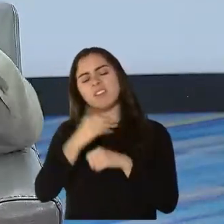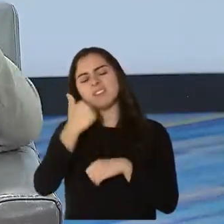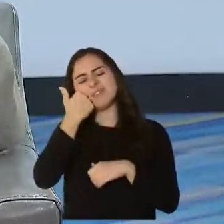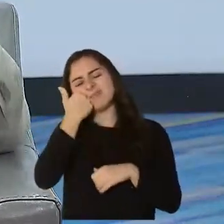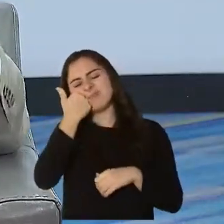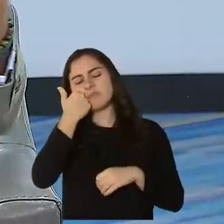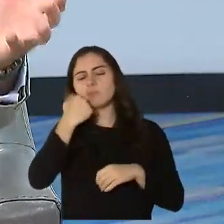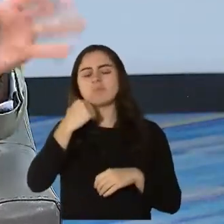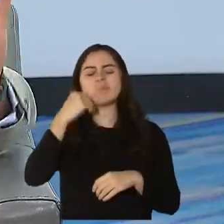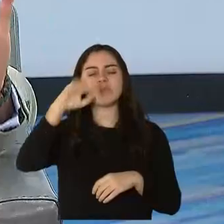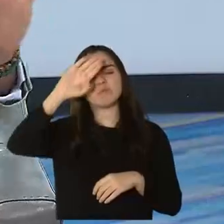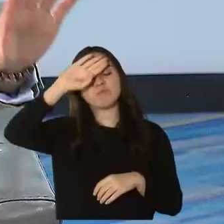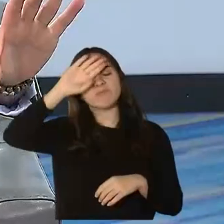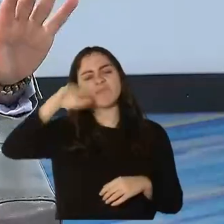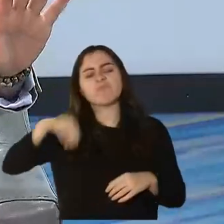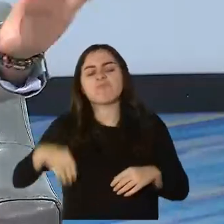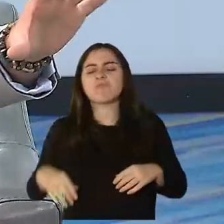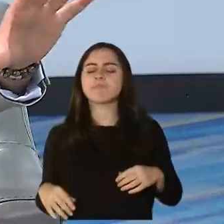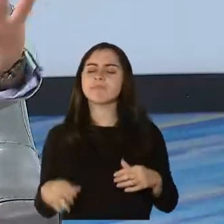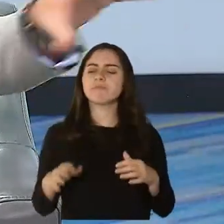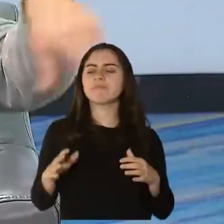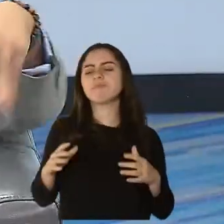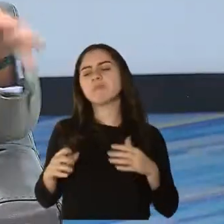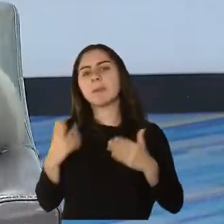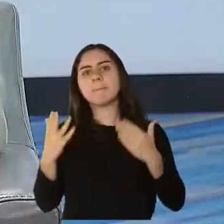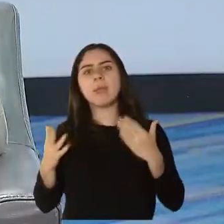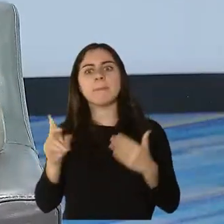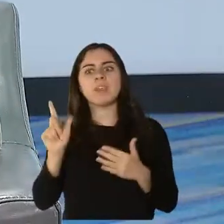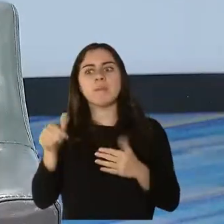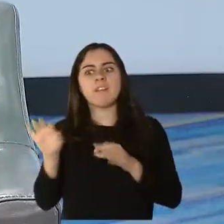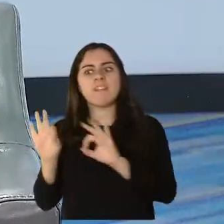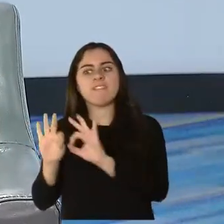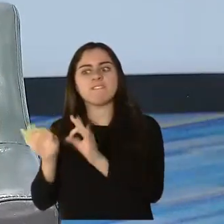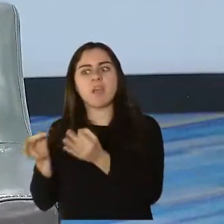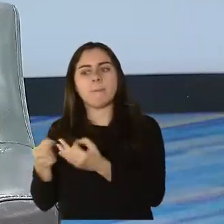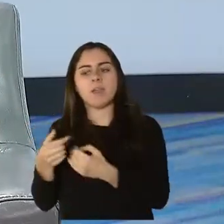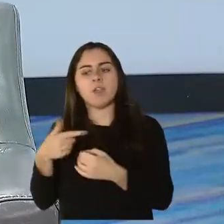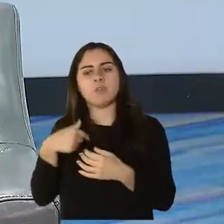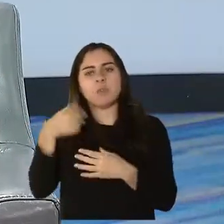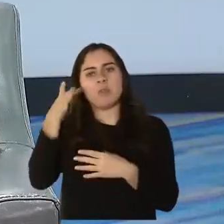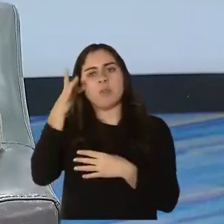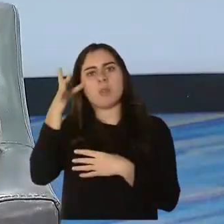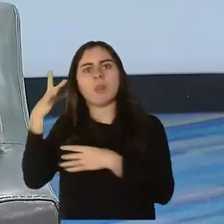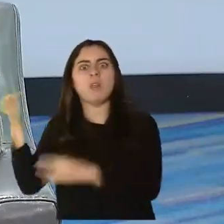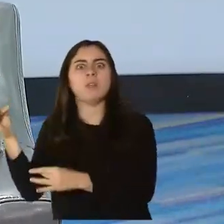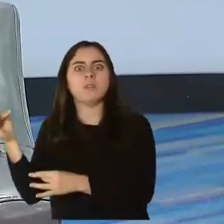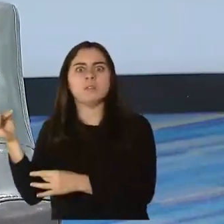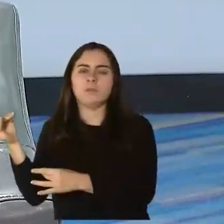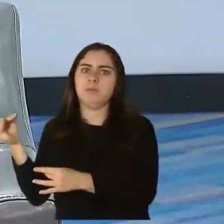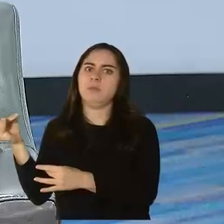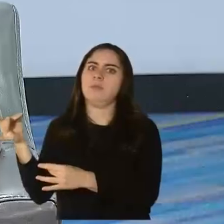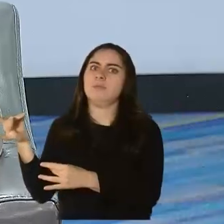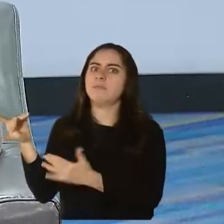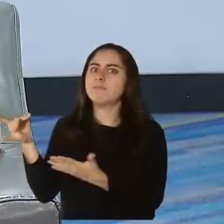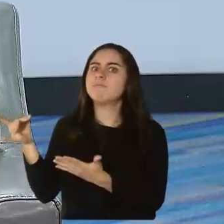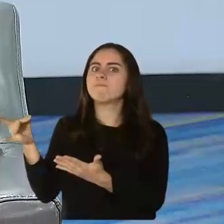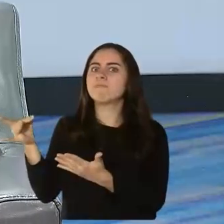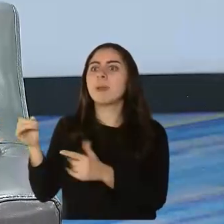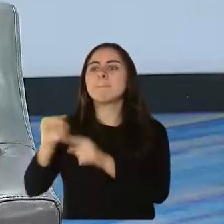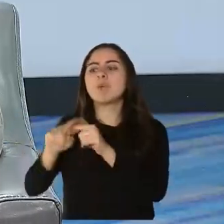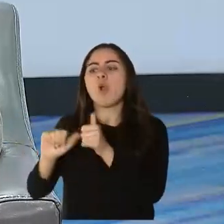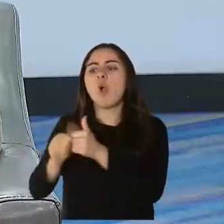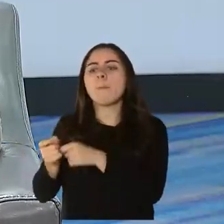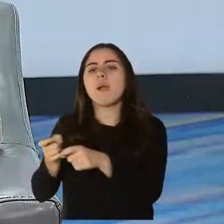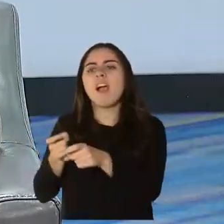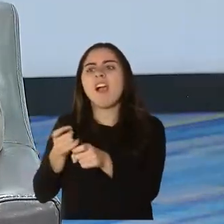yo soy un potencial transmisor del virus a mi familia inmediata o a mis colaboradores. Así que eso todavía no lo sabemos porque se están haciendo